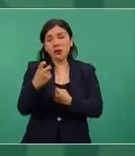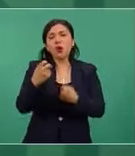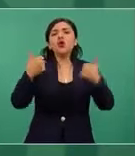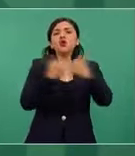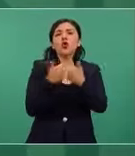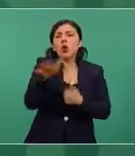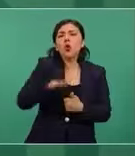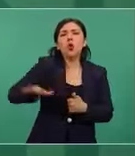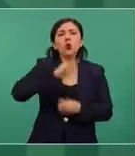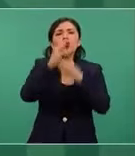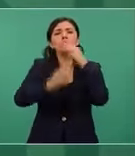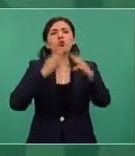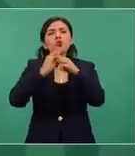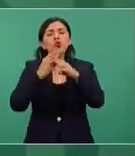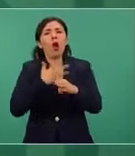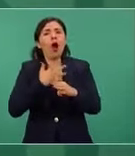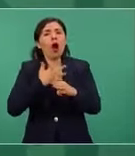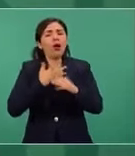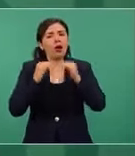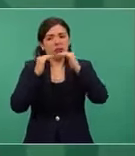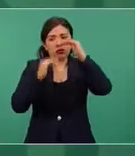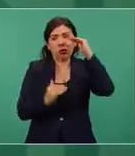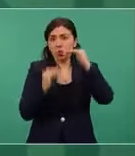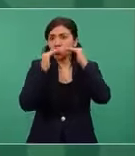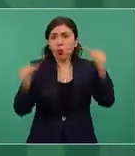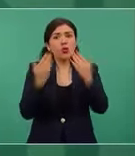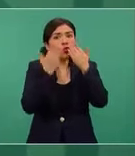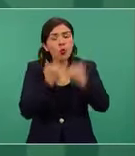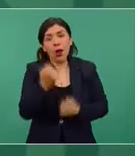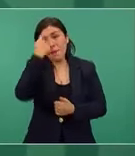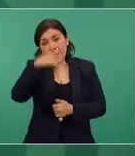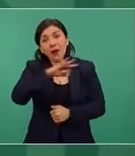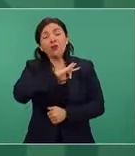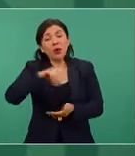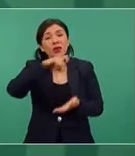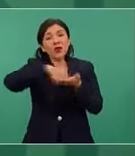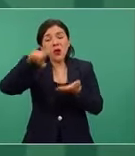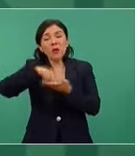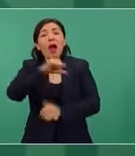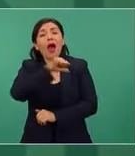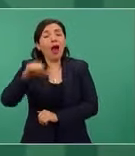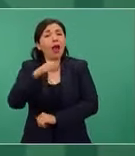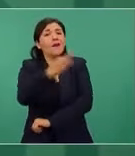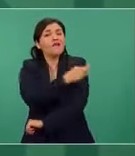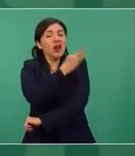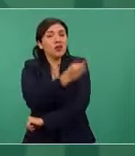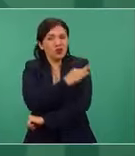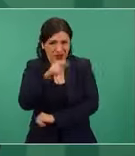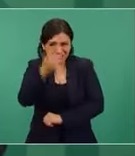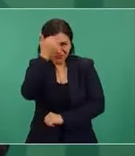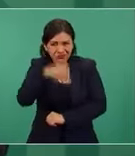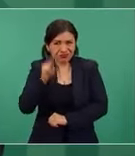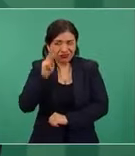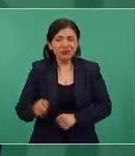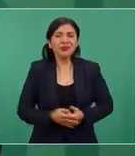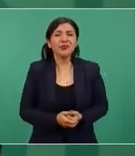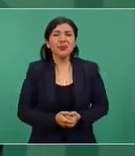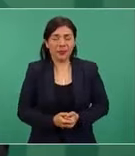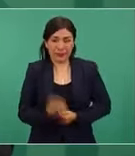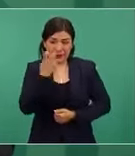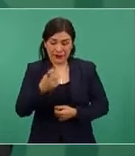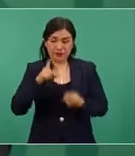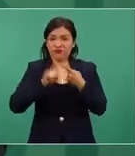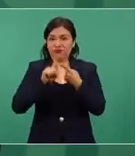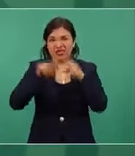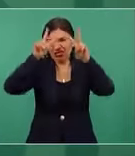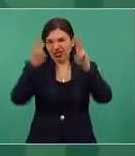mundo, en donde ha habido una enorme desigualdad en el acceso, como ustedes saben, a las vacunas? Entonces, es el tema número